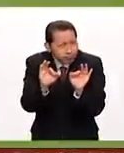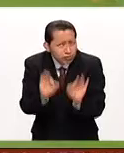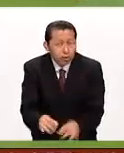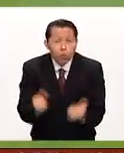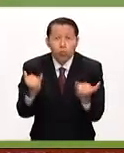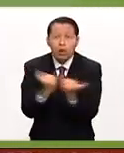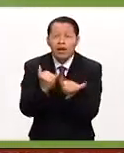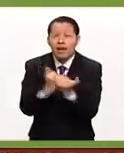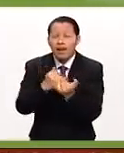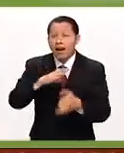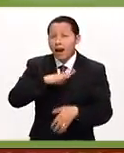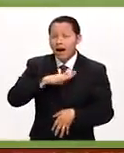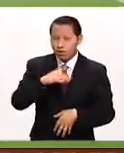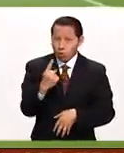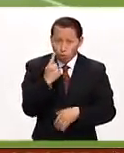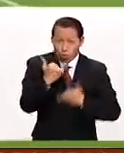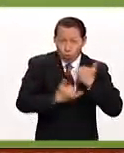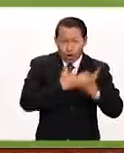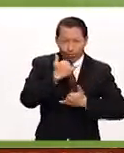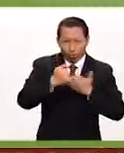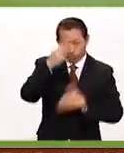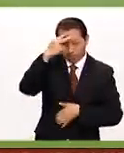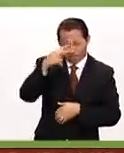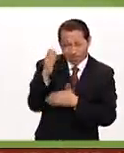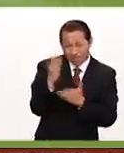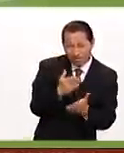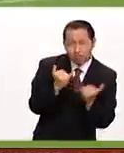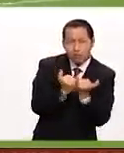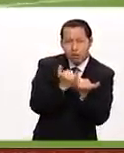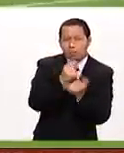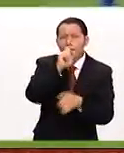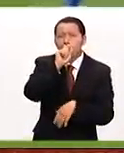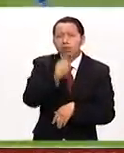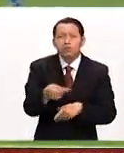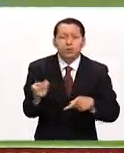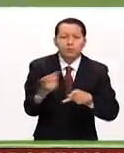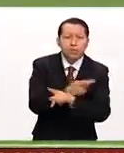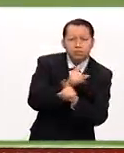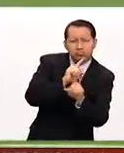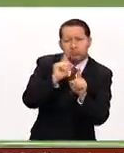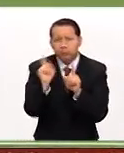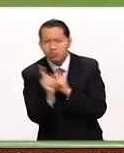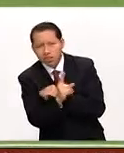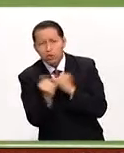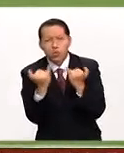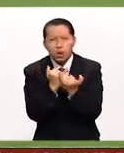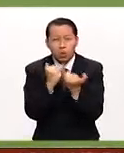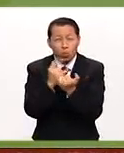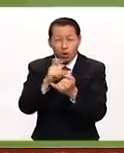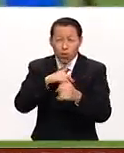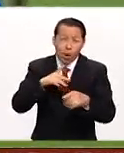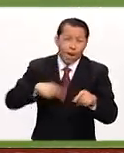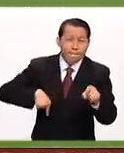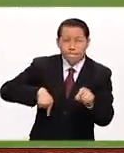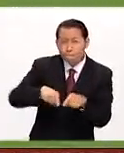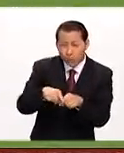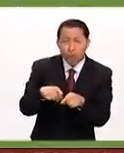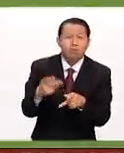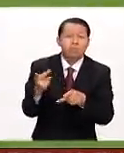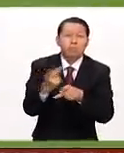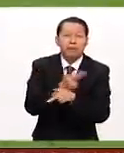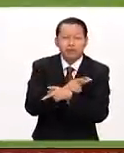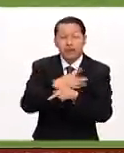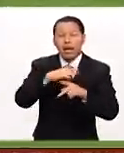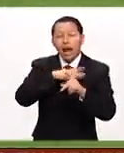justamente Guiñac, este jugador que está hoy en México, tiene una que se quita al jugador espectacular y a la hora de definir pega su remate